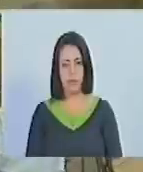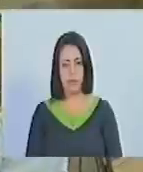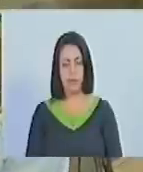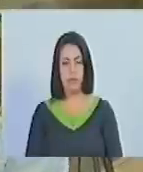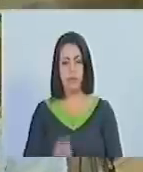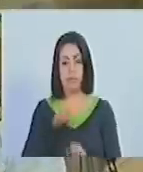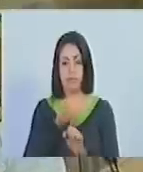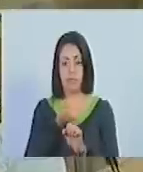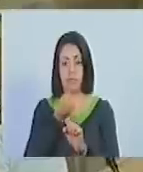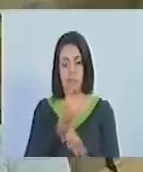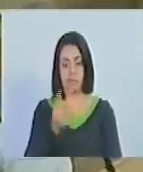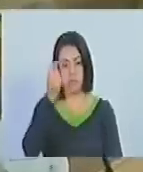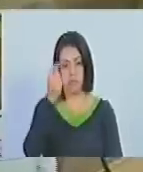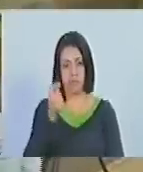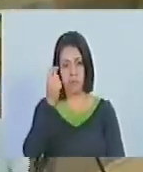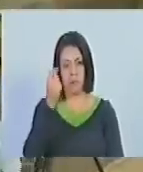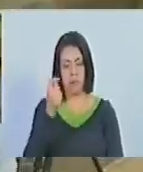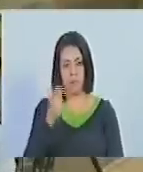la integración